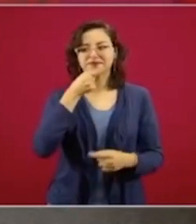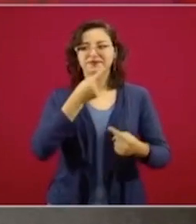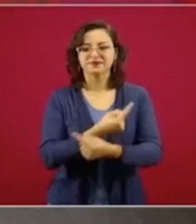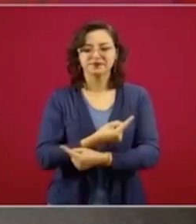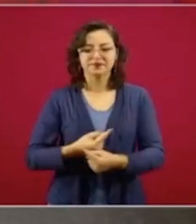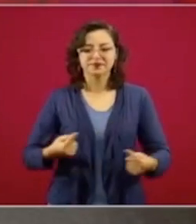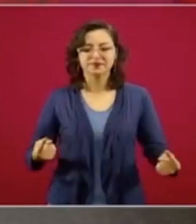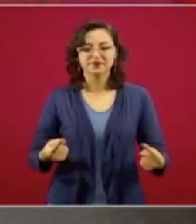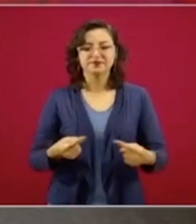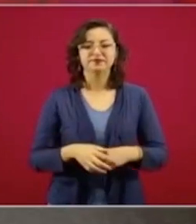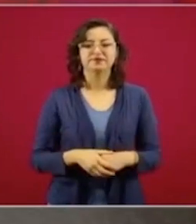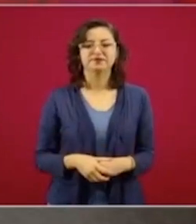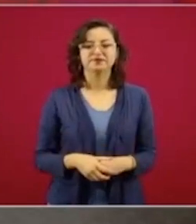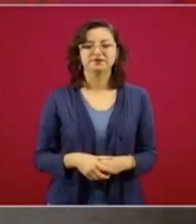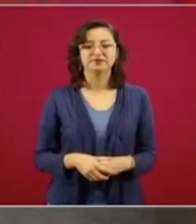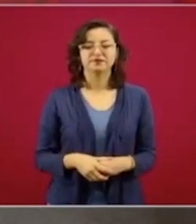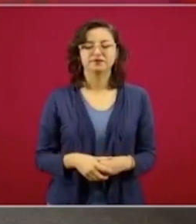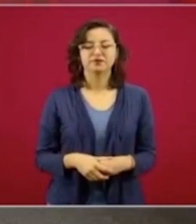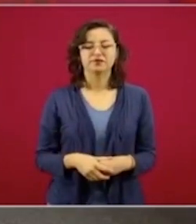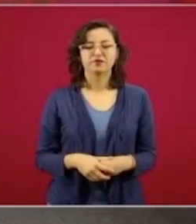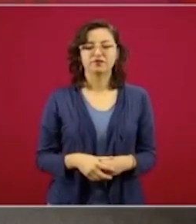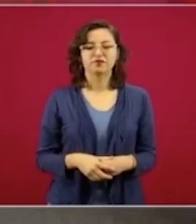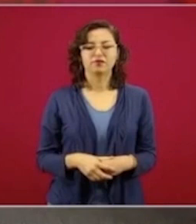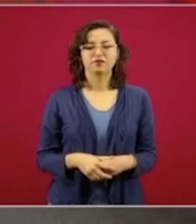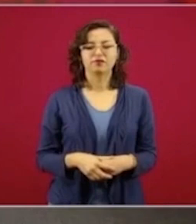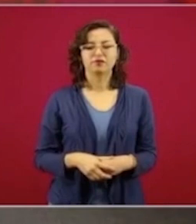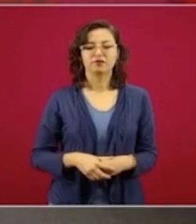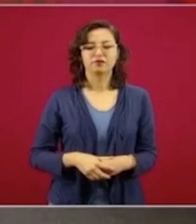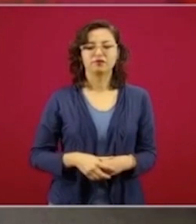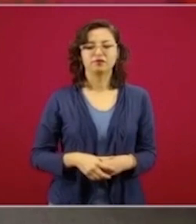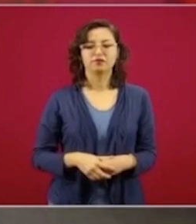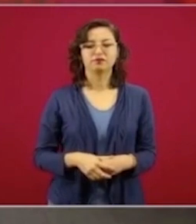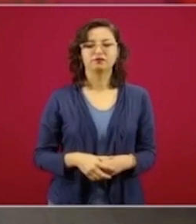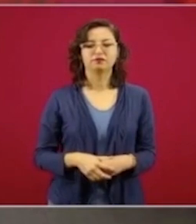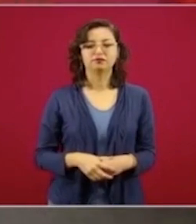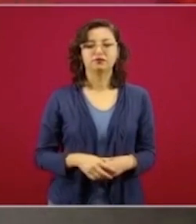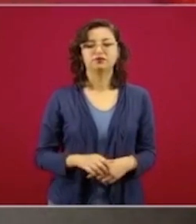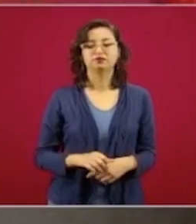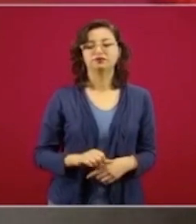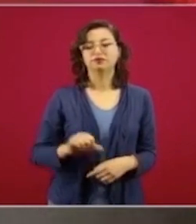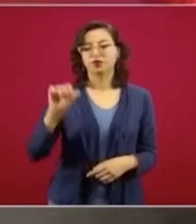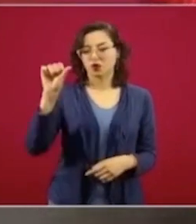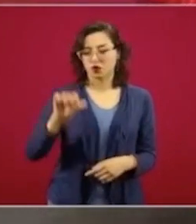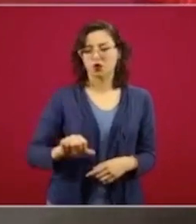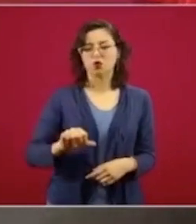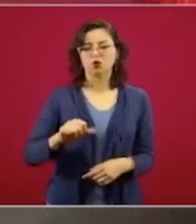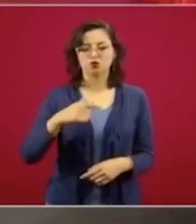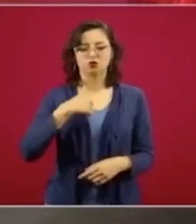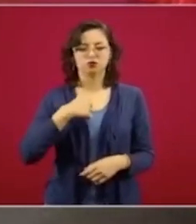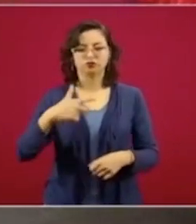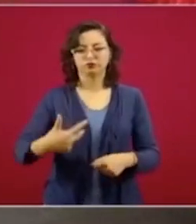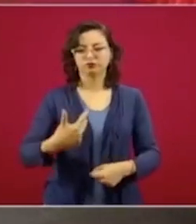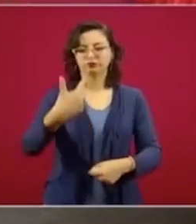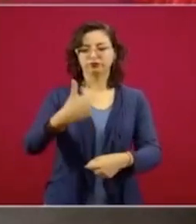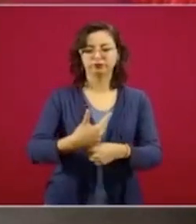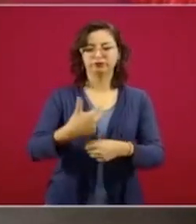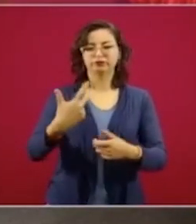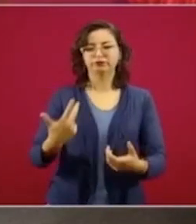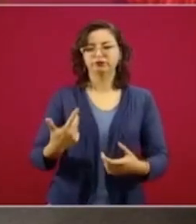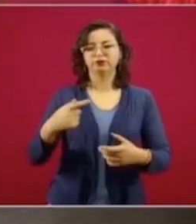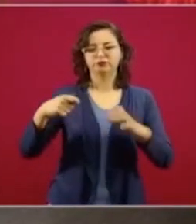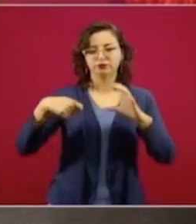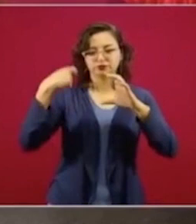voy a grabar un mensaje con